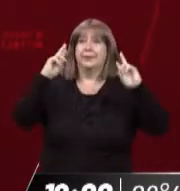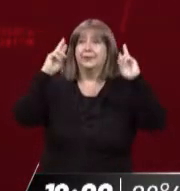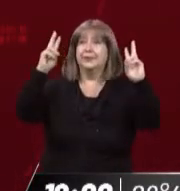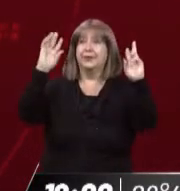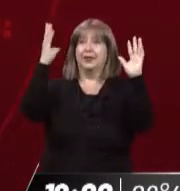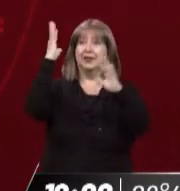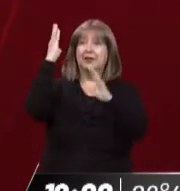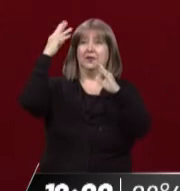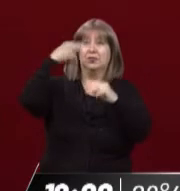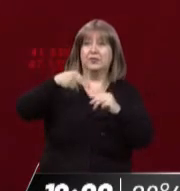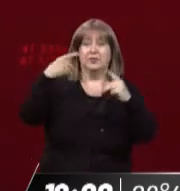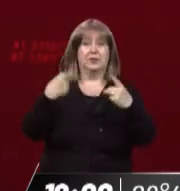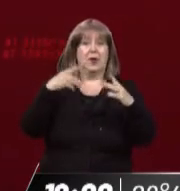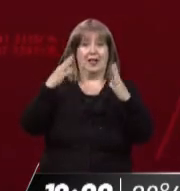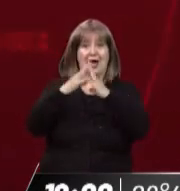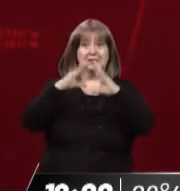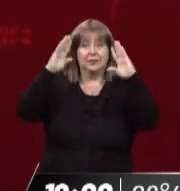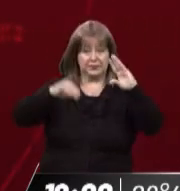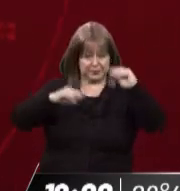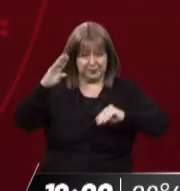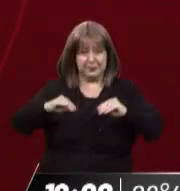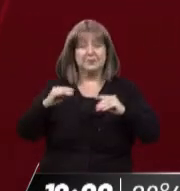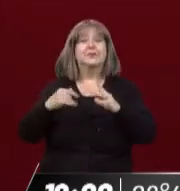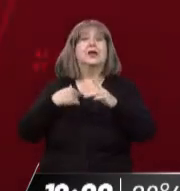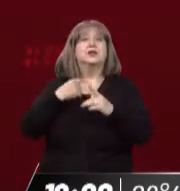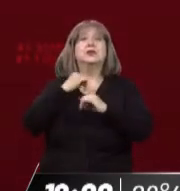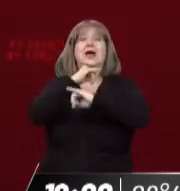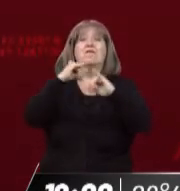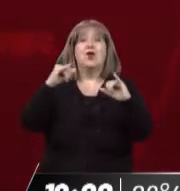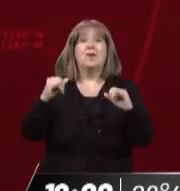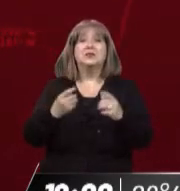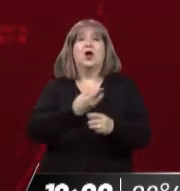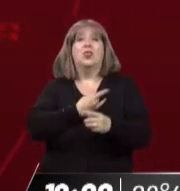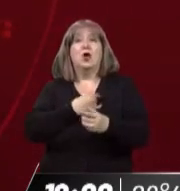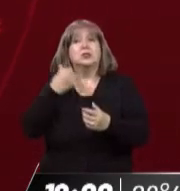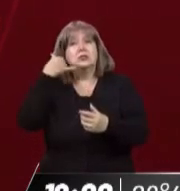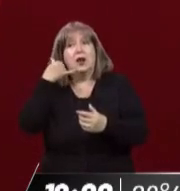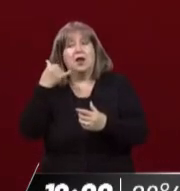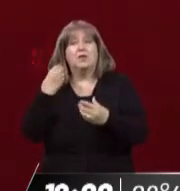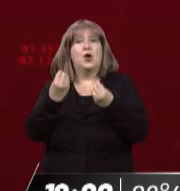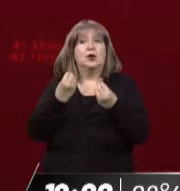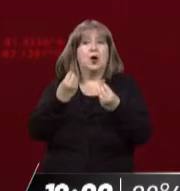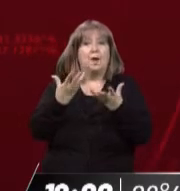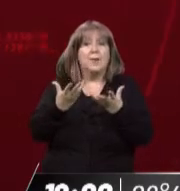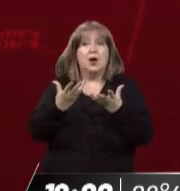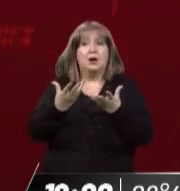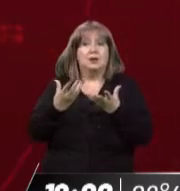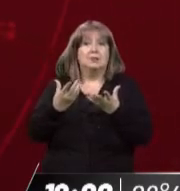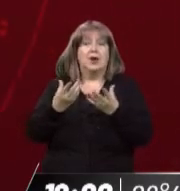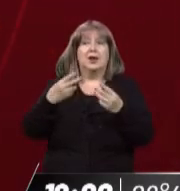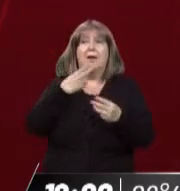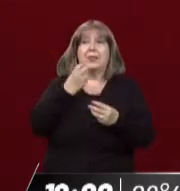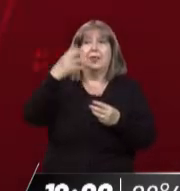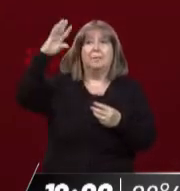postes, de cables y demás, sucede esto. Y por eso nosotros compartimos con ustedes esta información. ¿Dónde tienen que hacer estos reclamos telefónicos si no tienen